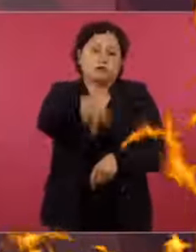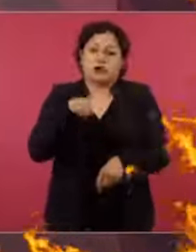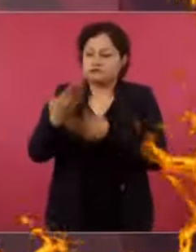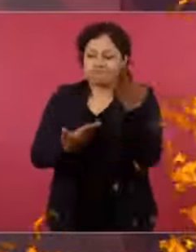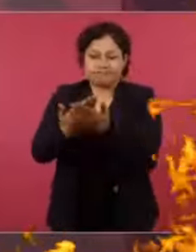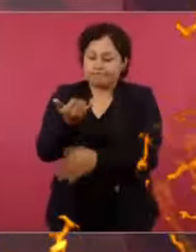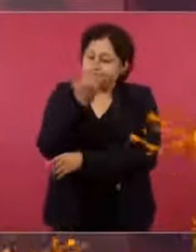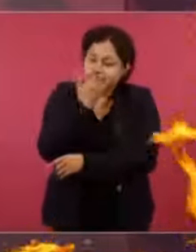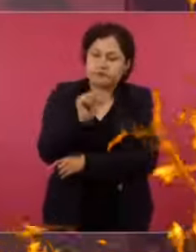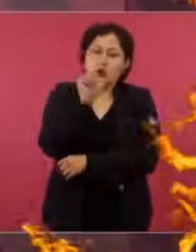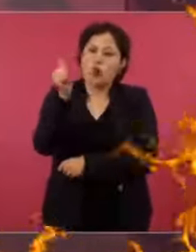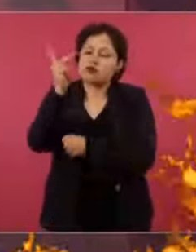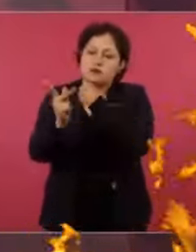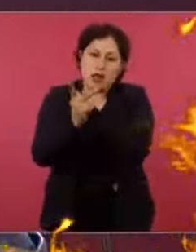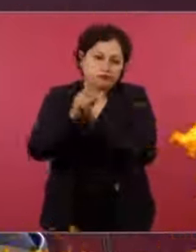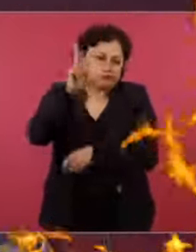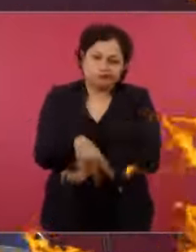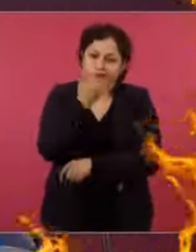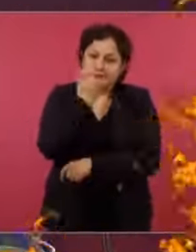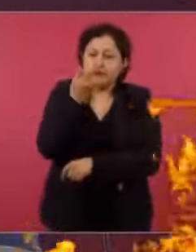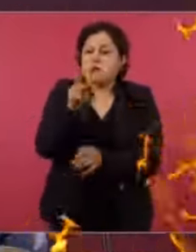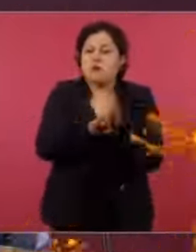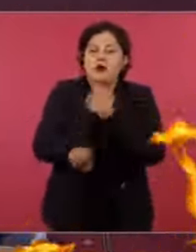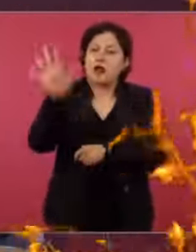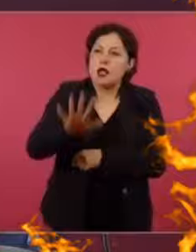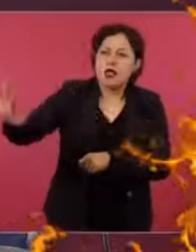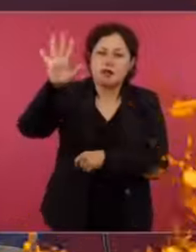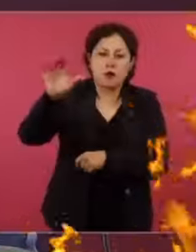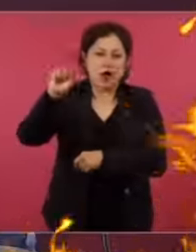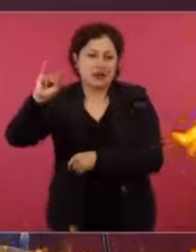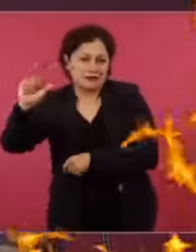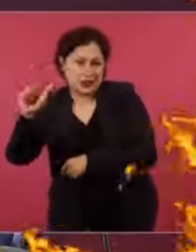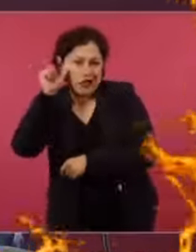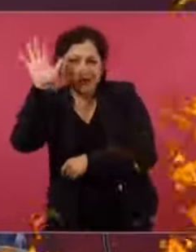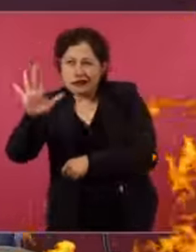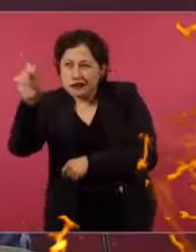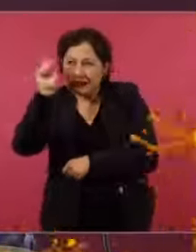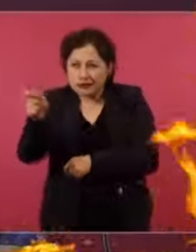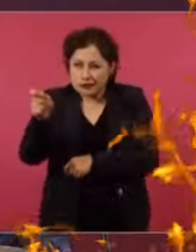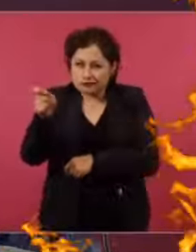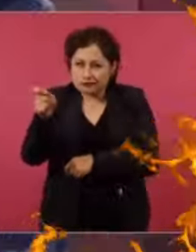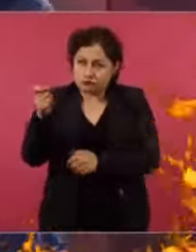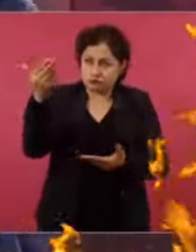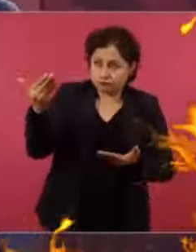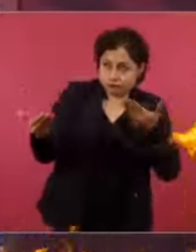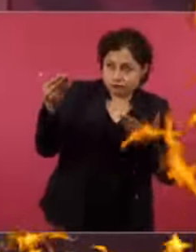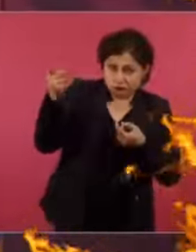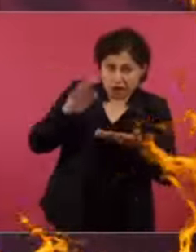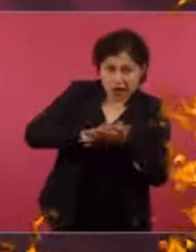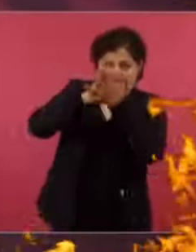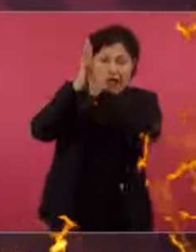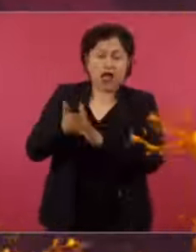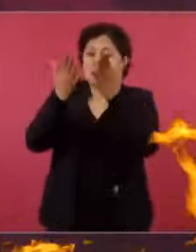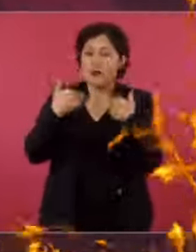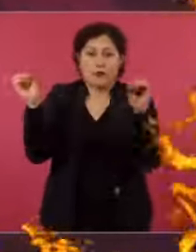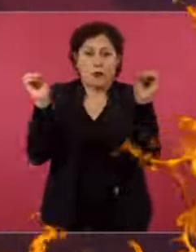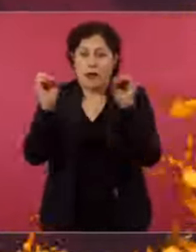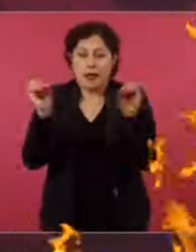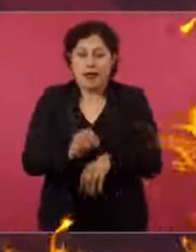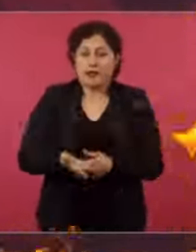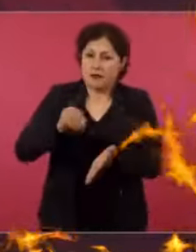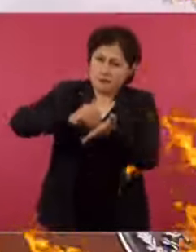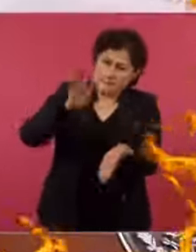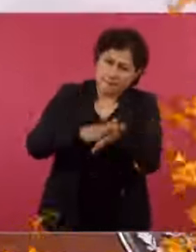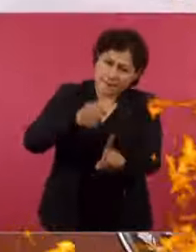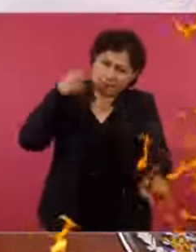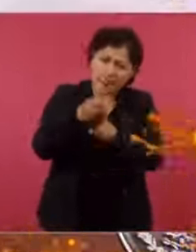Pero no hay en Asia un país así, que esté atravesando por un momento de transformación, un momento estelar en su